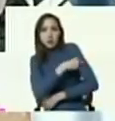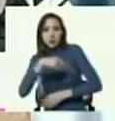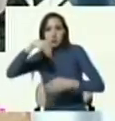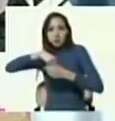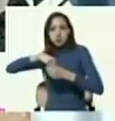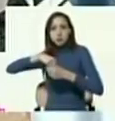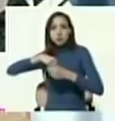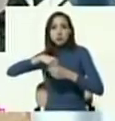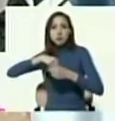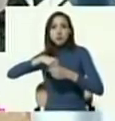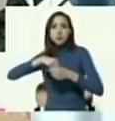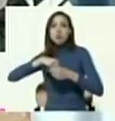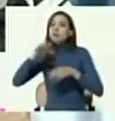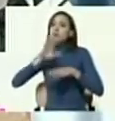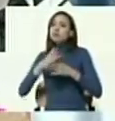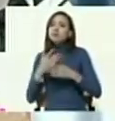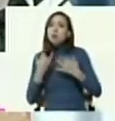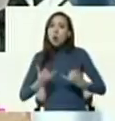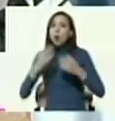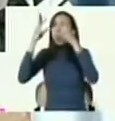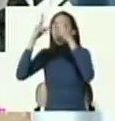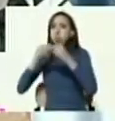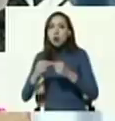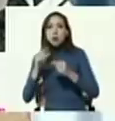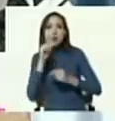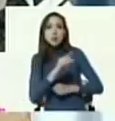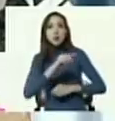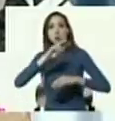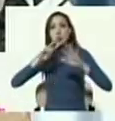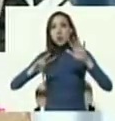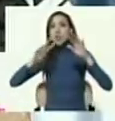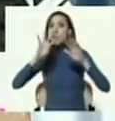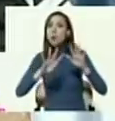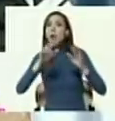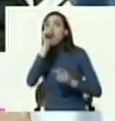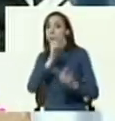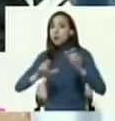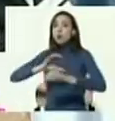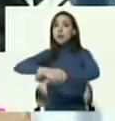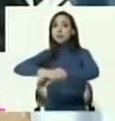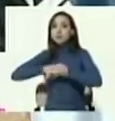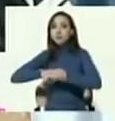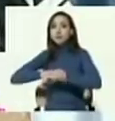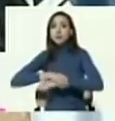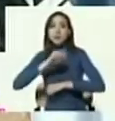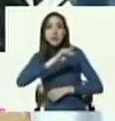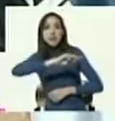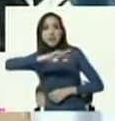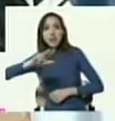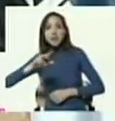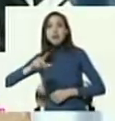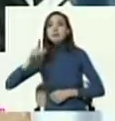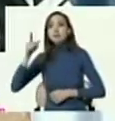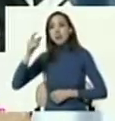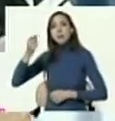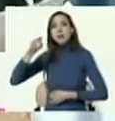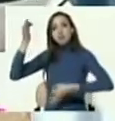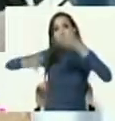Por estos casos hay a la fecha 179 personas procesadas y 13 personas condenadas.